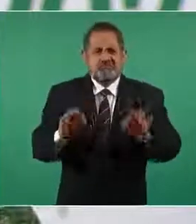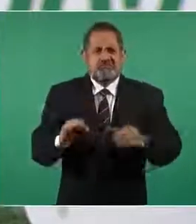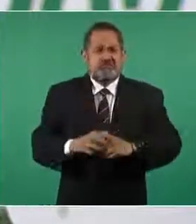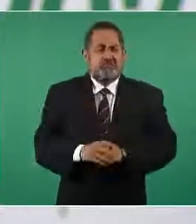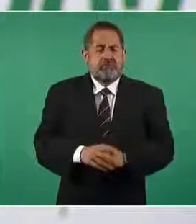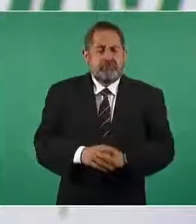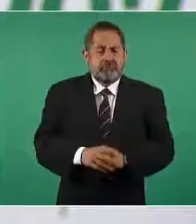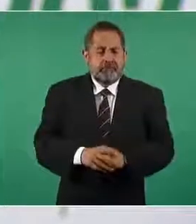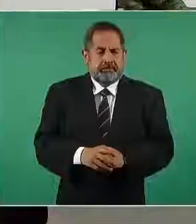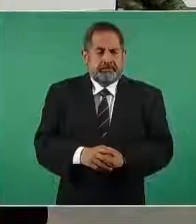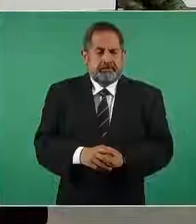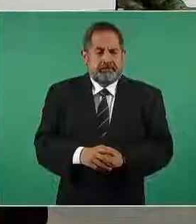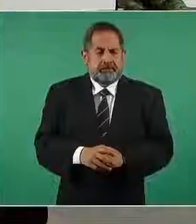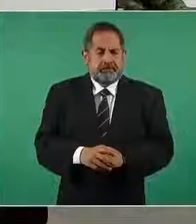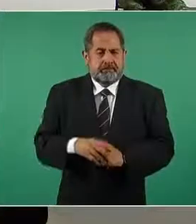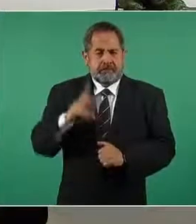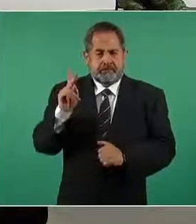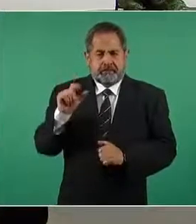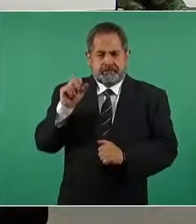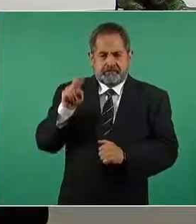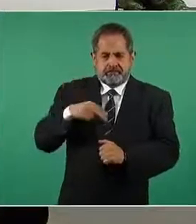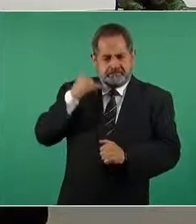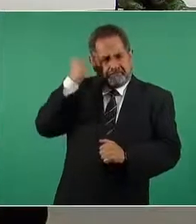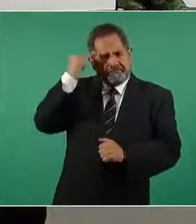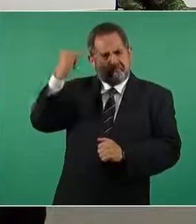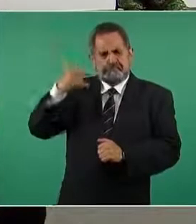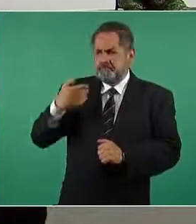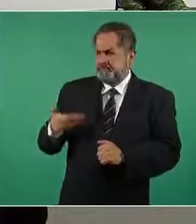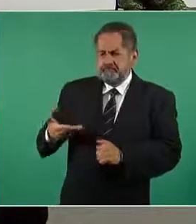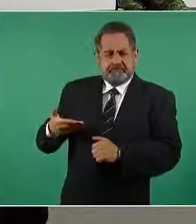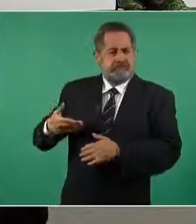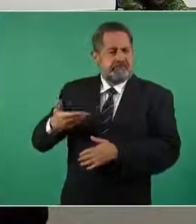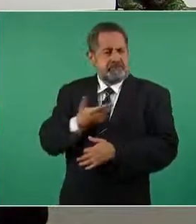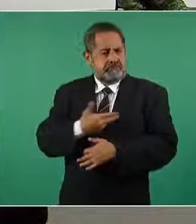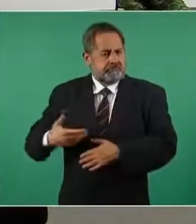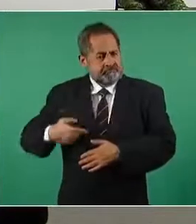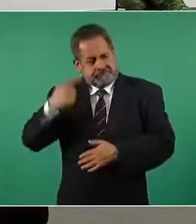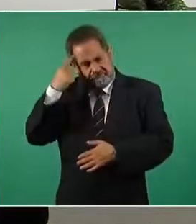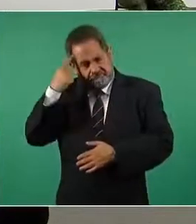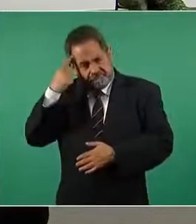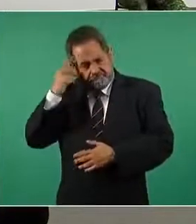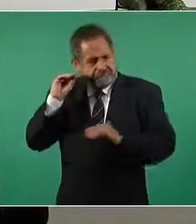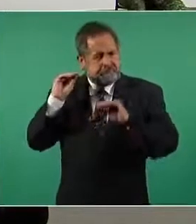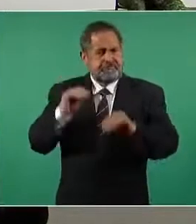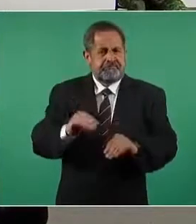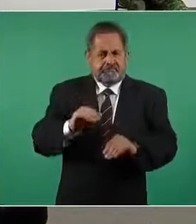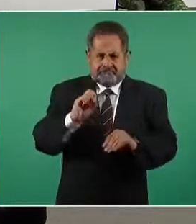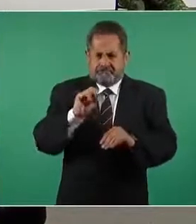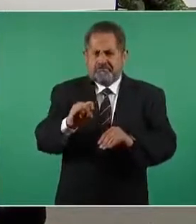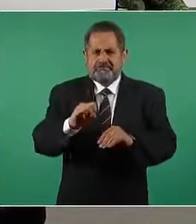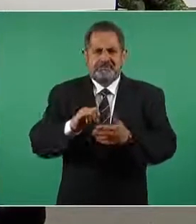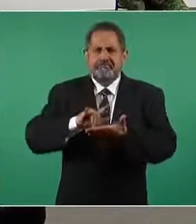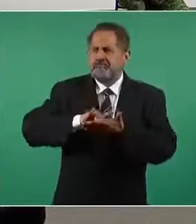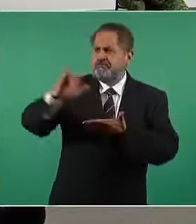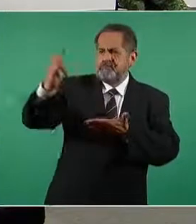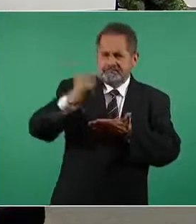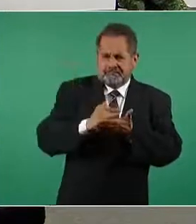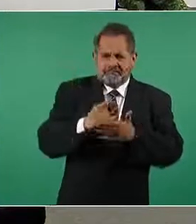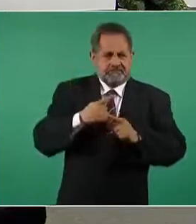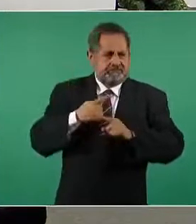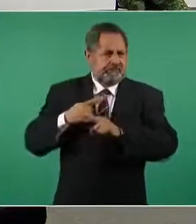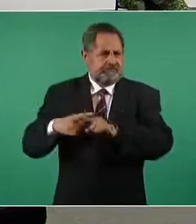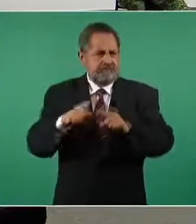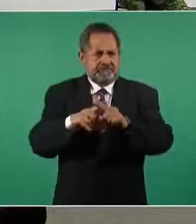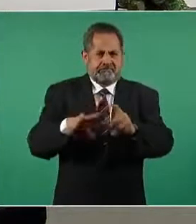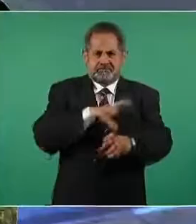la visión estratégica de la presente administración para dotar al país de un sistema multiaeropuerto es decir de